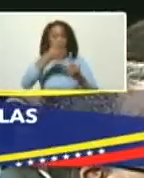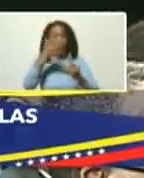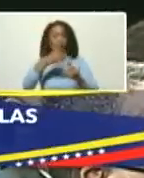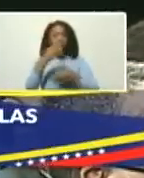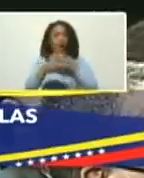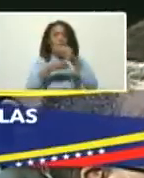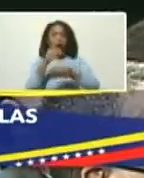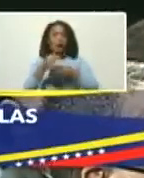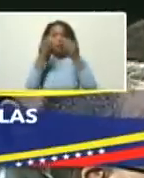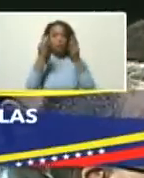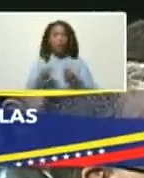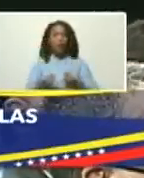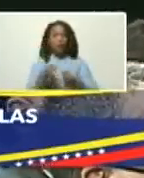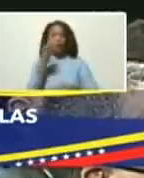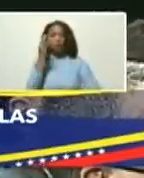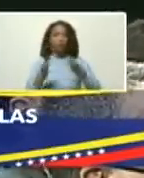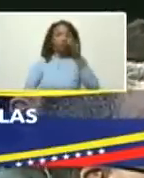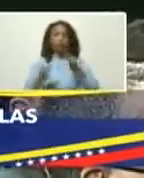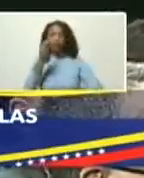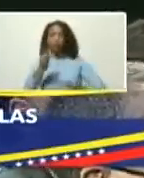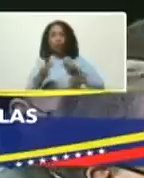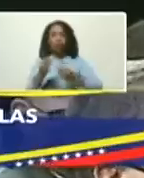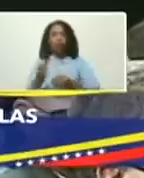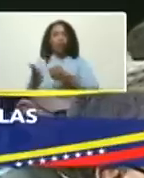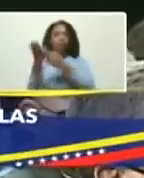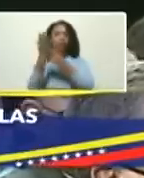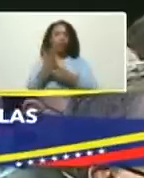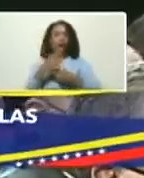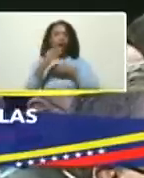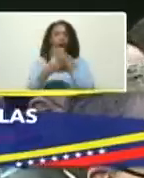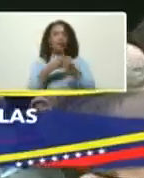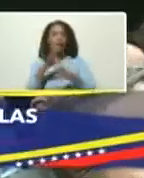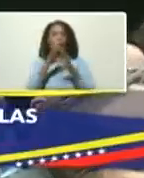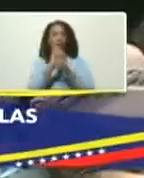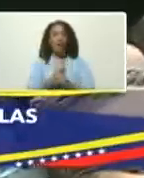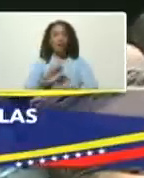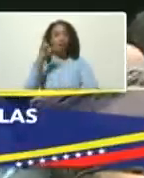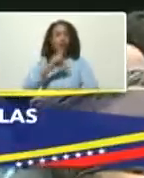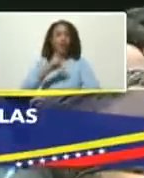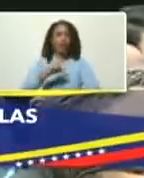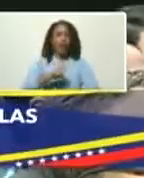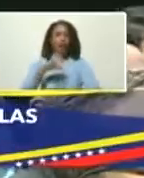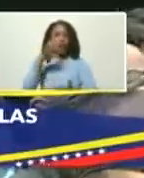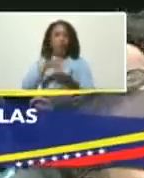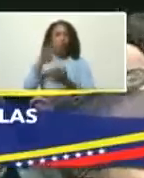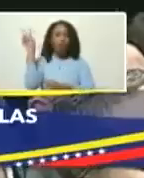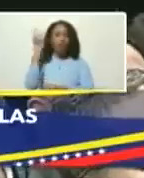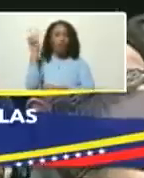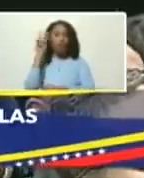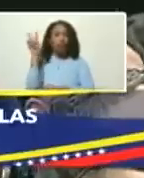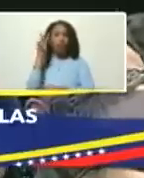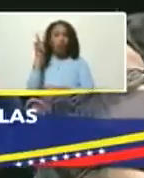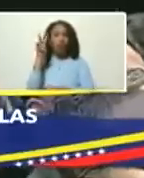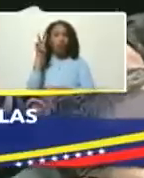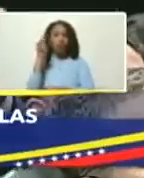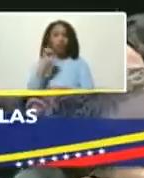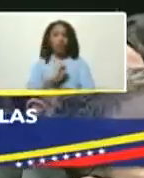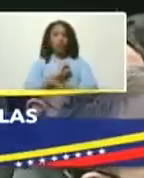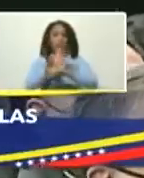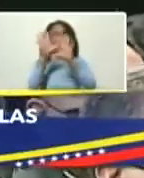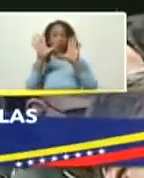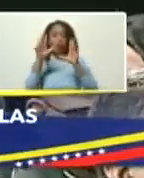garantiza la seguridad jurídica que transmite la confianza necesaria que el Estado venezolano coherente con nuestros